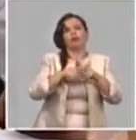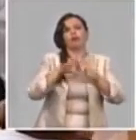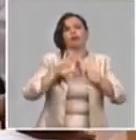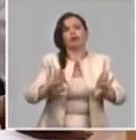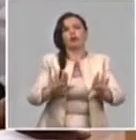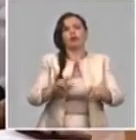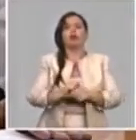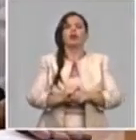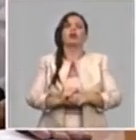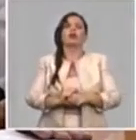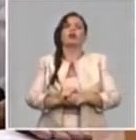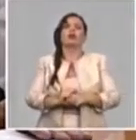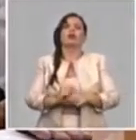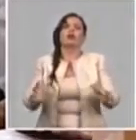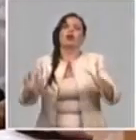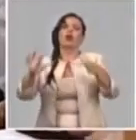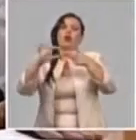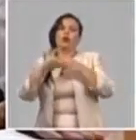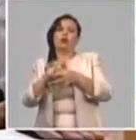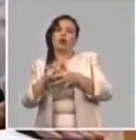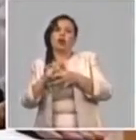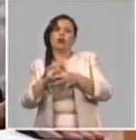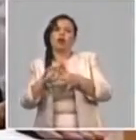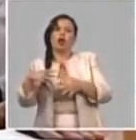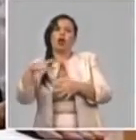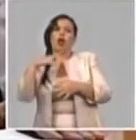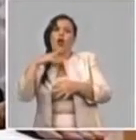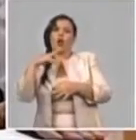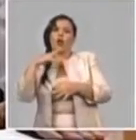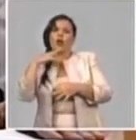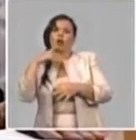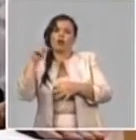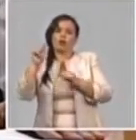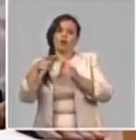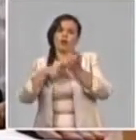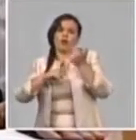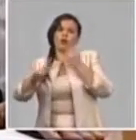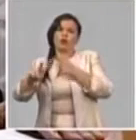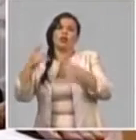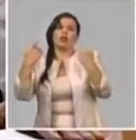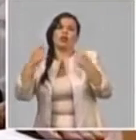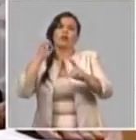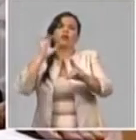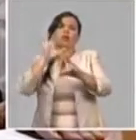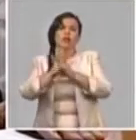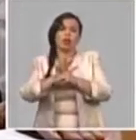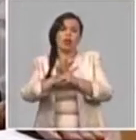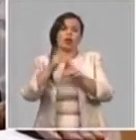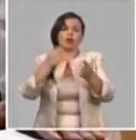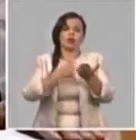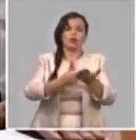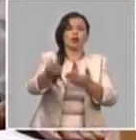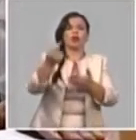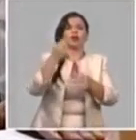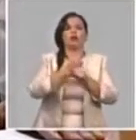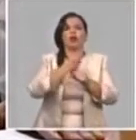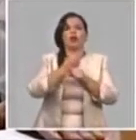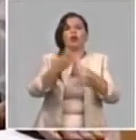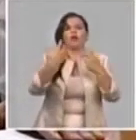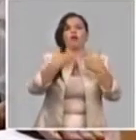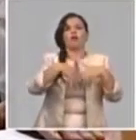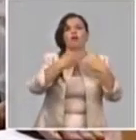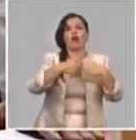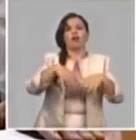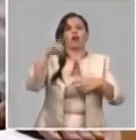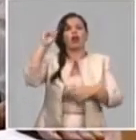los compañeros del sistema acueducto y debe ponerse en funcionamiento esta semana. Debe arrancar esta semana la producción del trabajo de la fábrica aljibre del lácteo